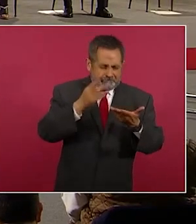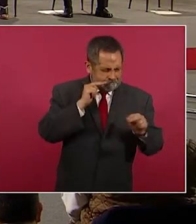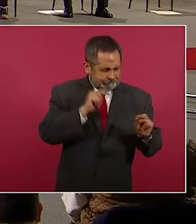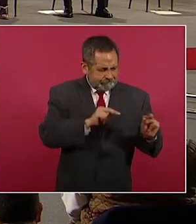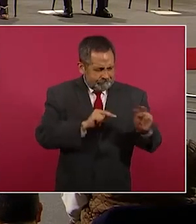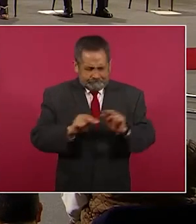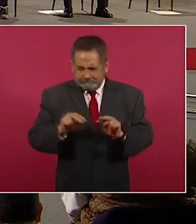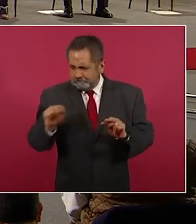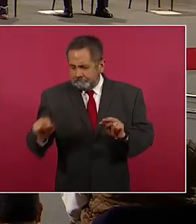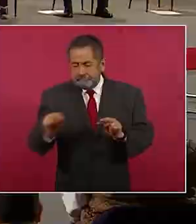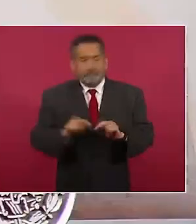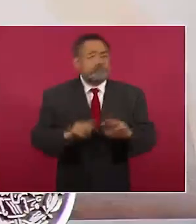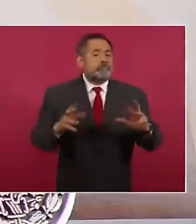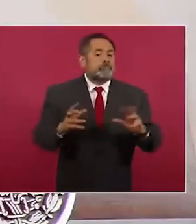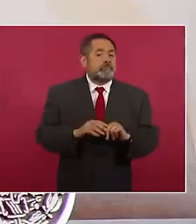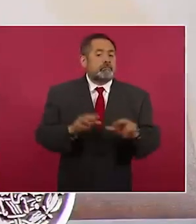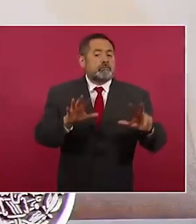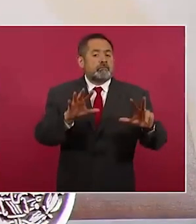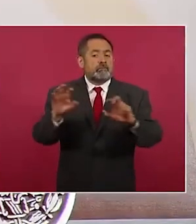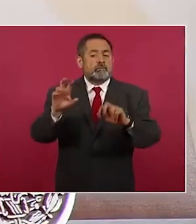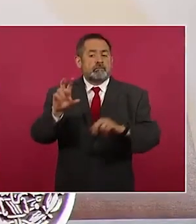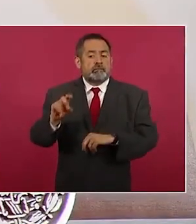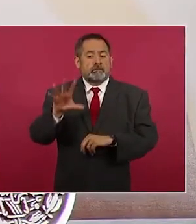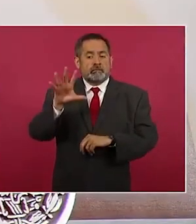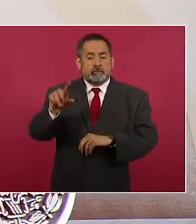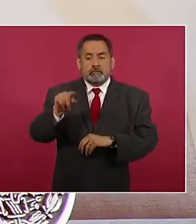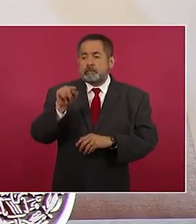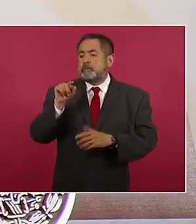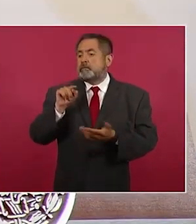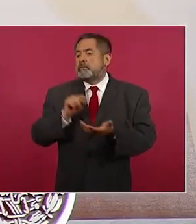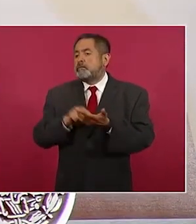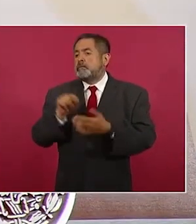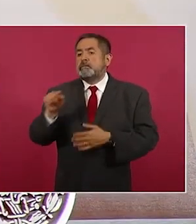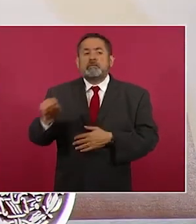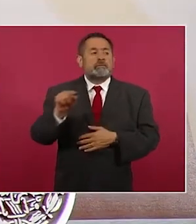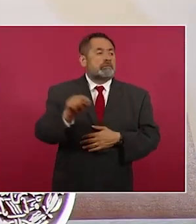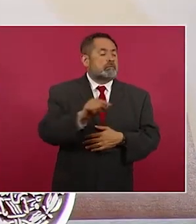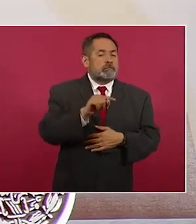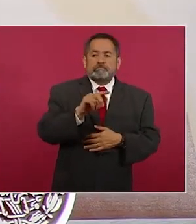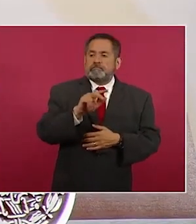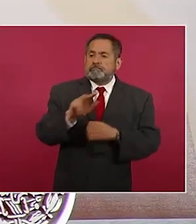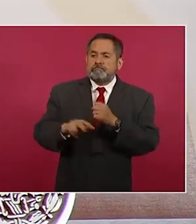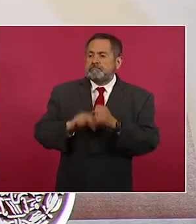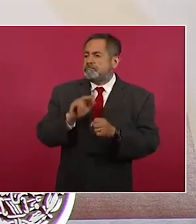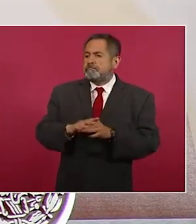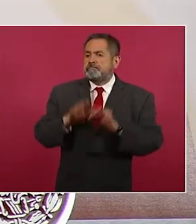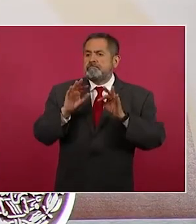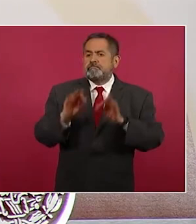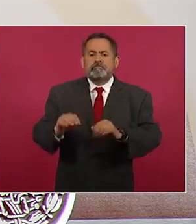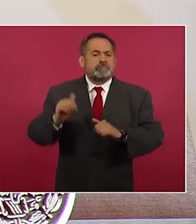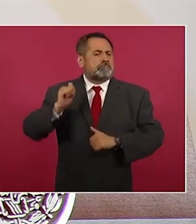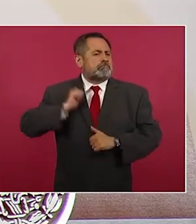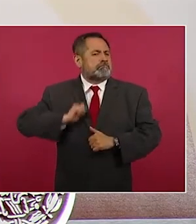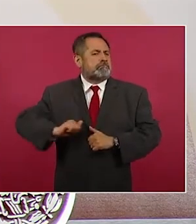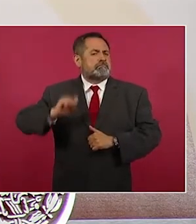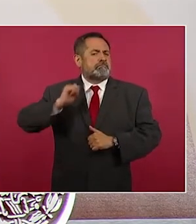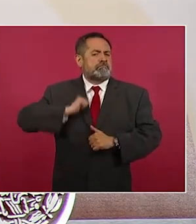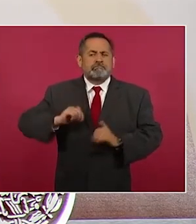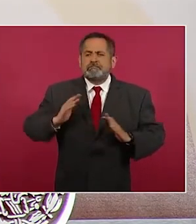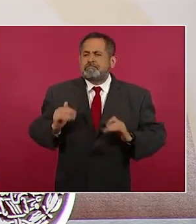y 835 elementos naturales asociados a contextos arqueológicos,